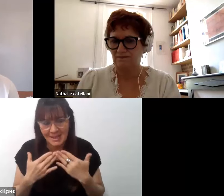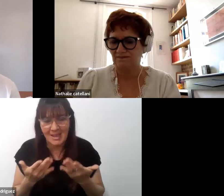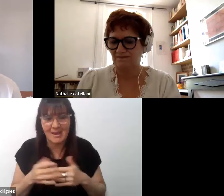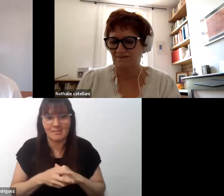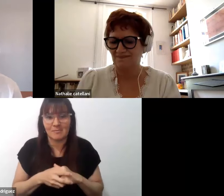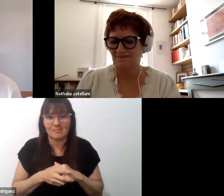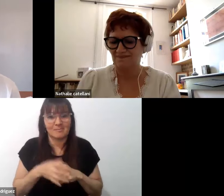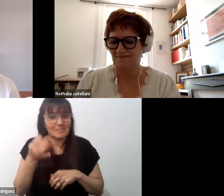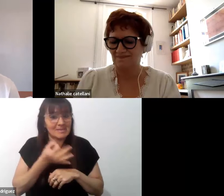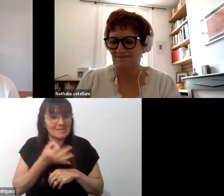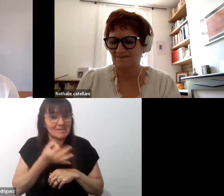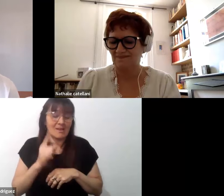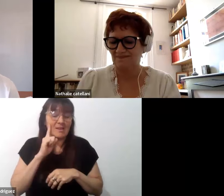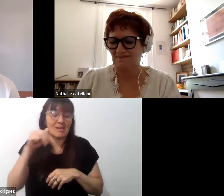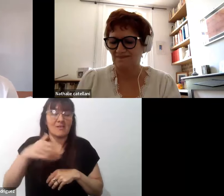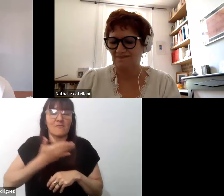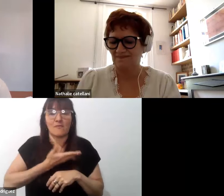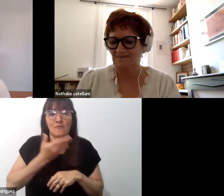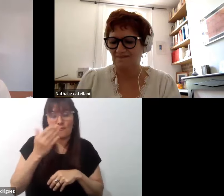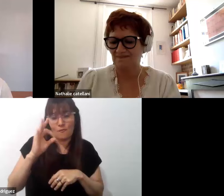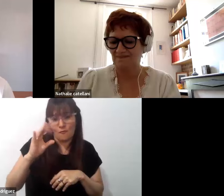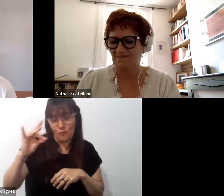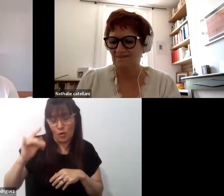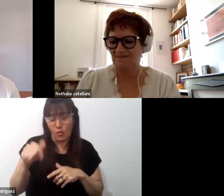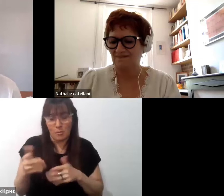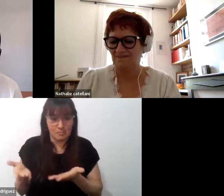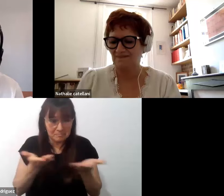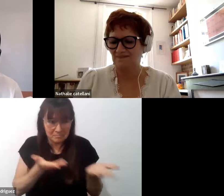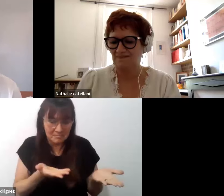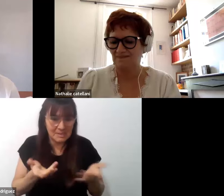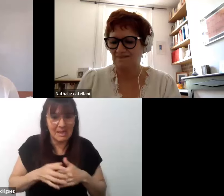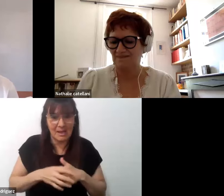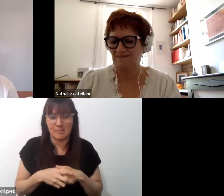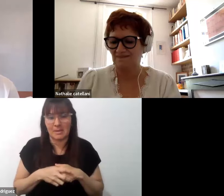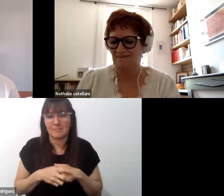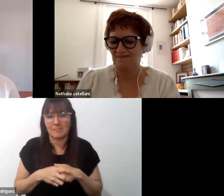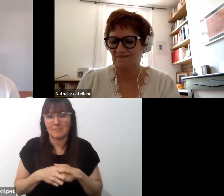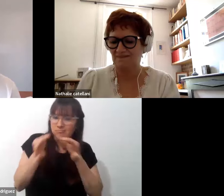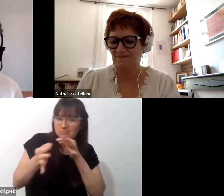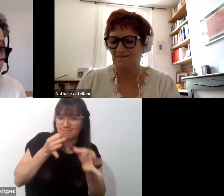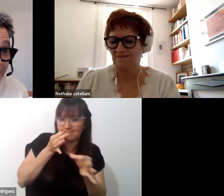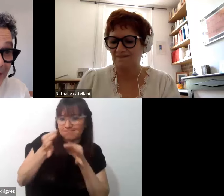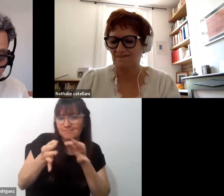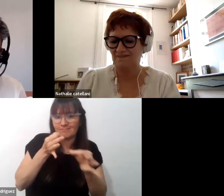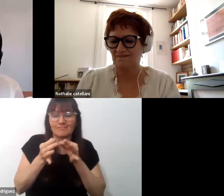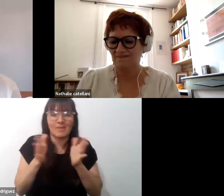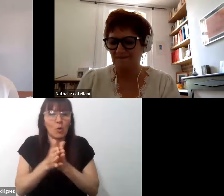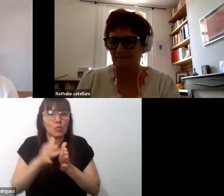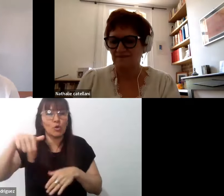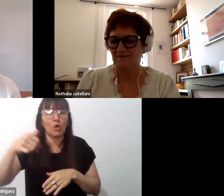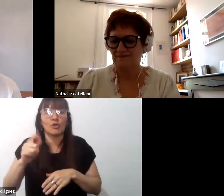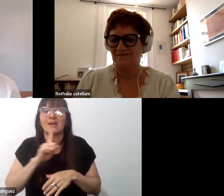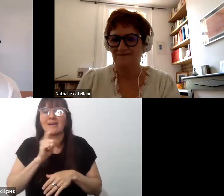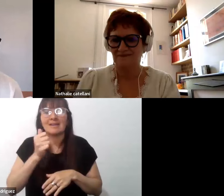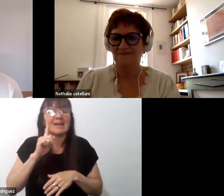al Info y a la Red de INSPE por esta invitación a conversar con Natali, Natali